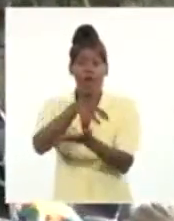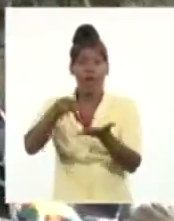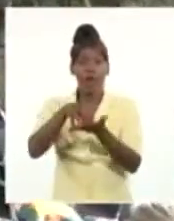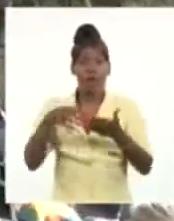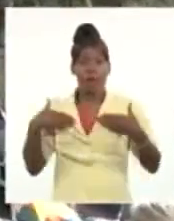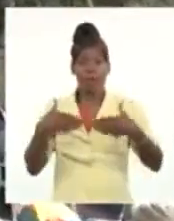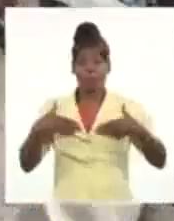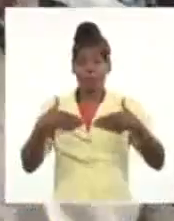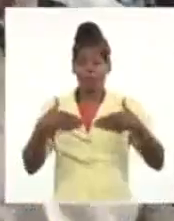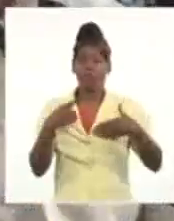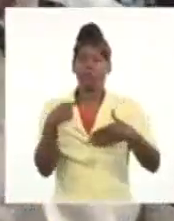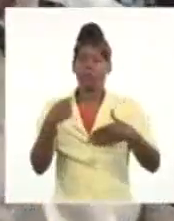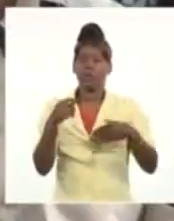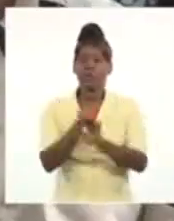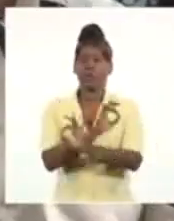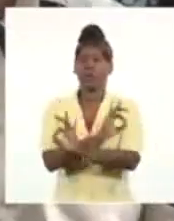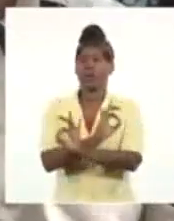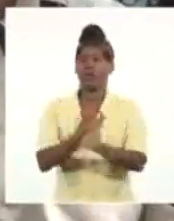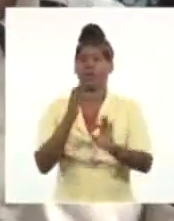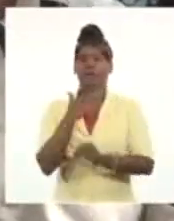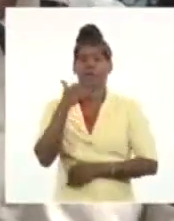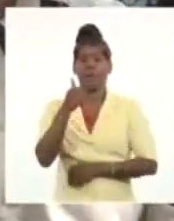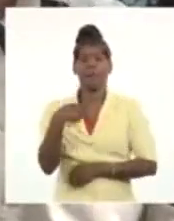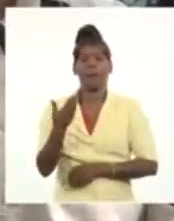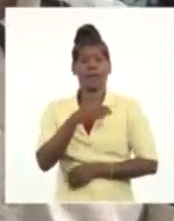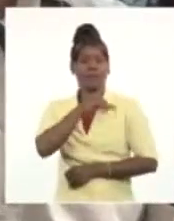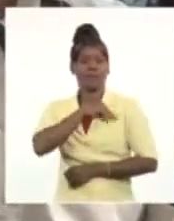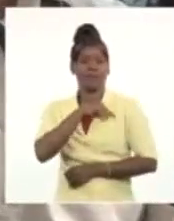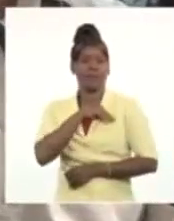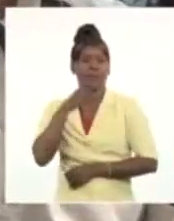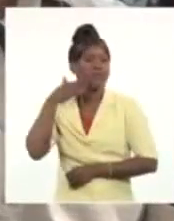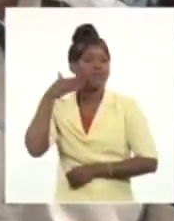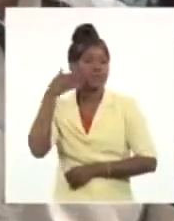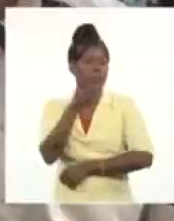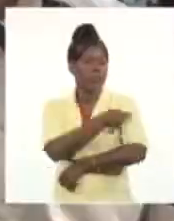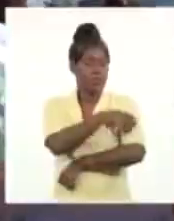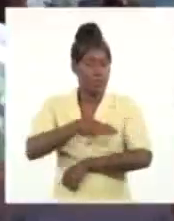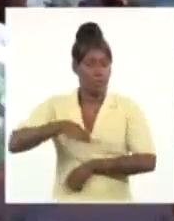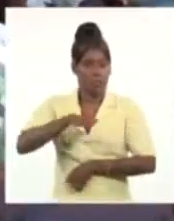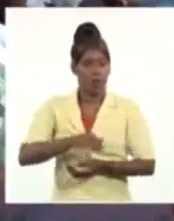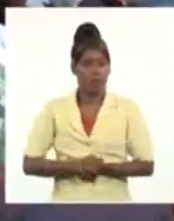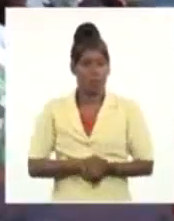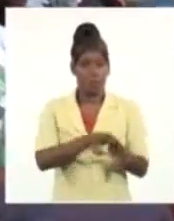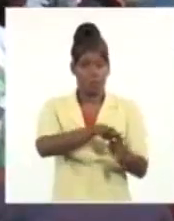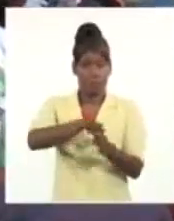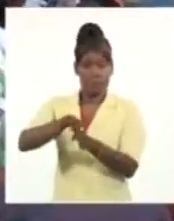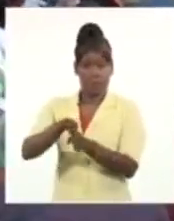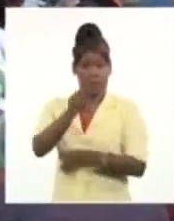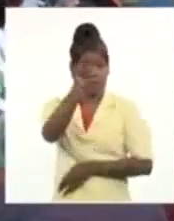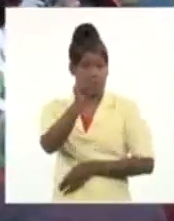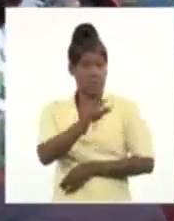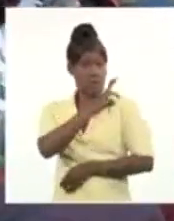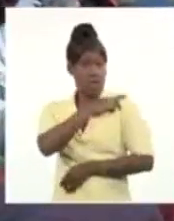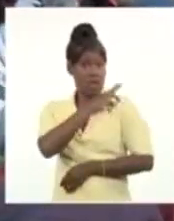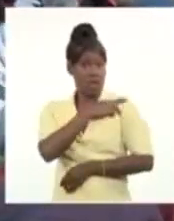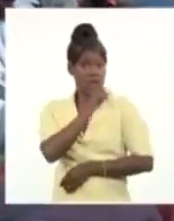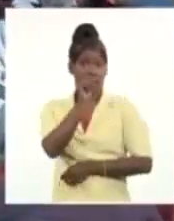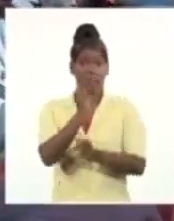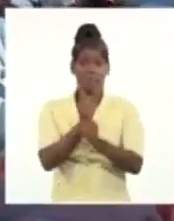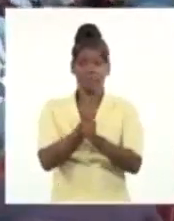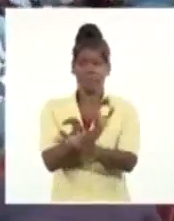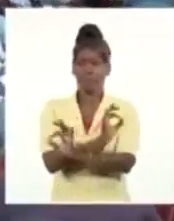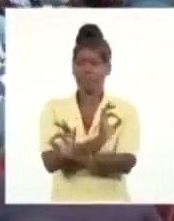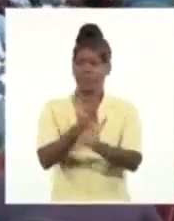Clara Nubia Aliaga Castillo, especialista de recursos humanos de la empresa de materiales de la construcción, ratificó el compromiso con el pueblo.